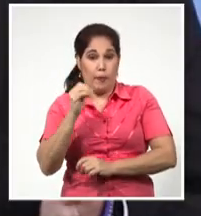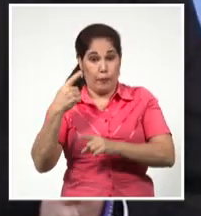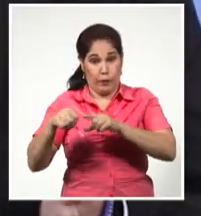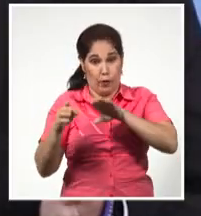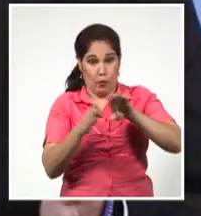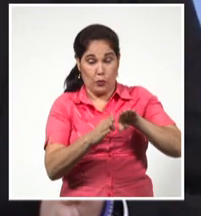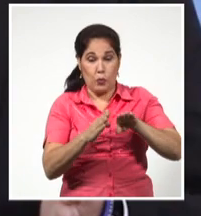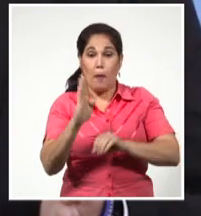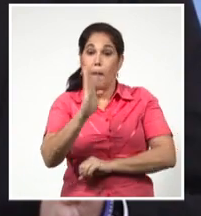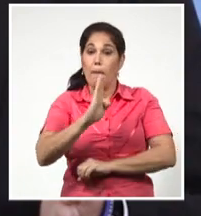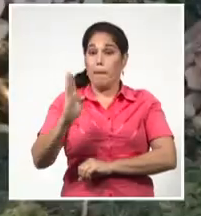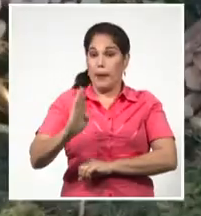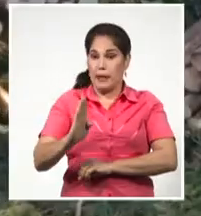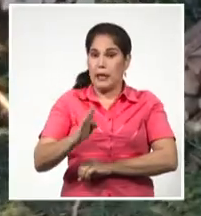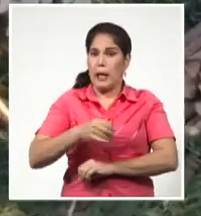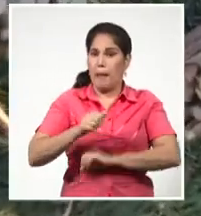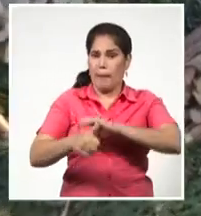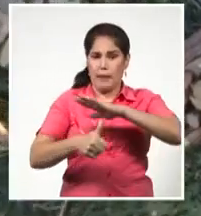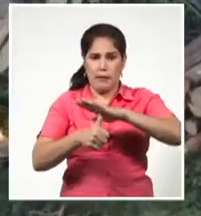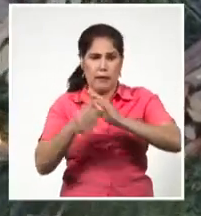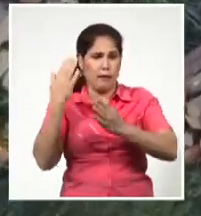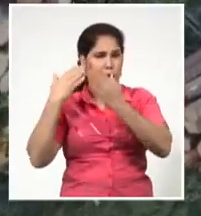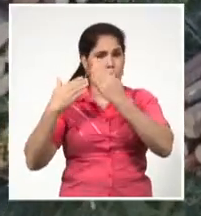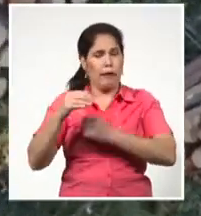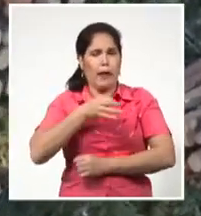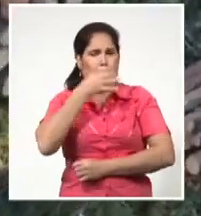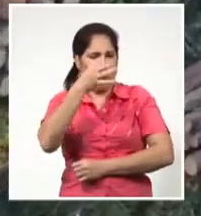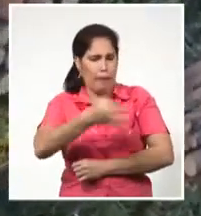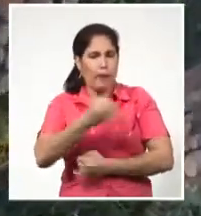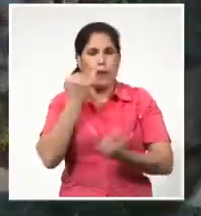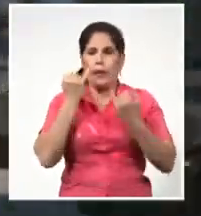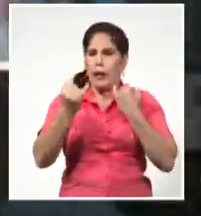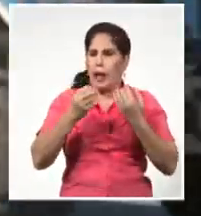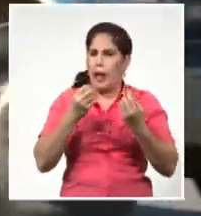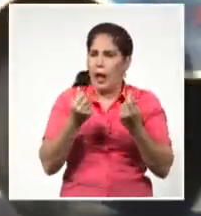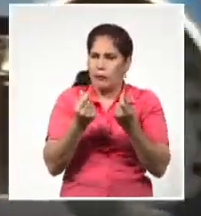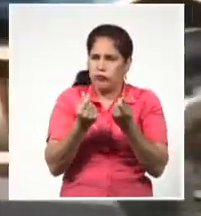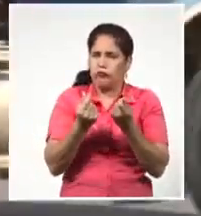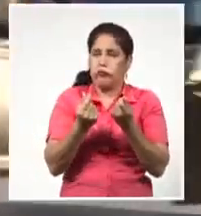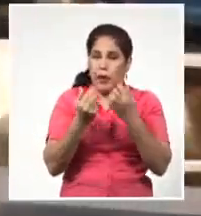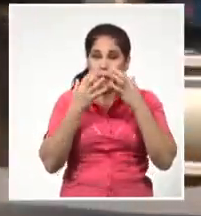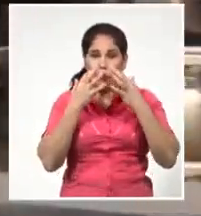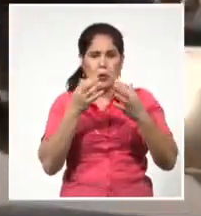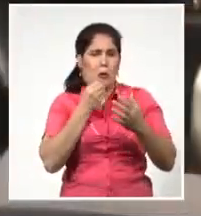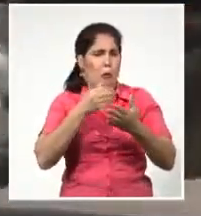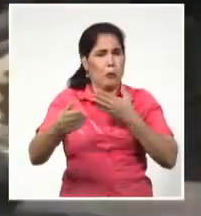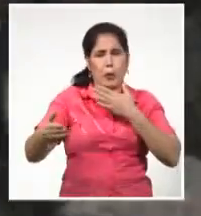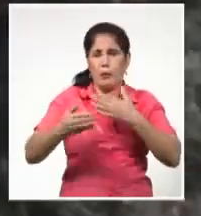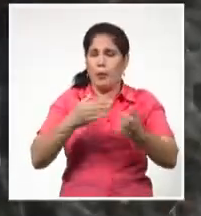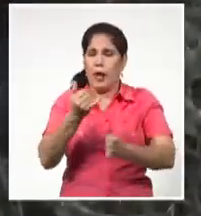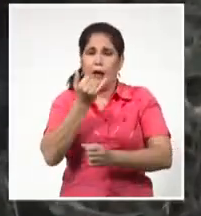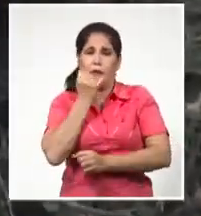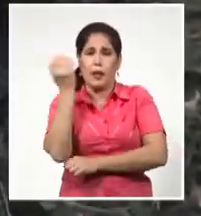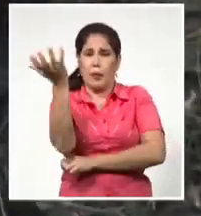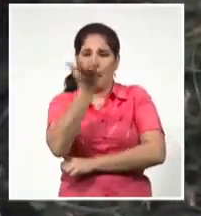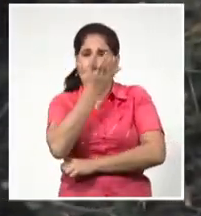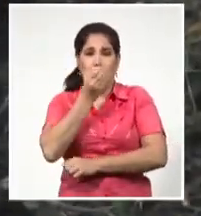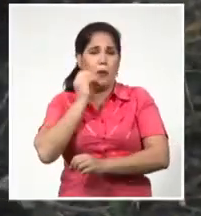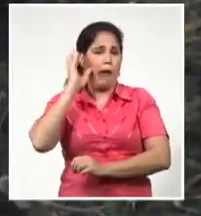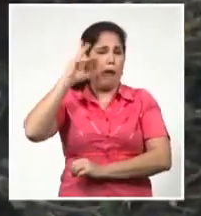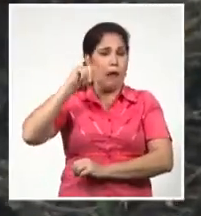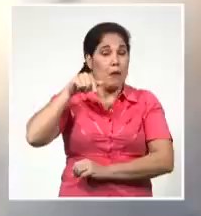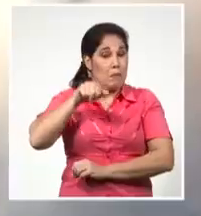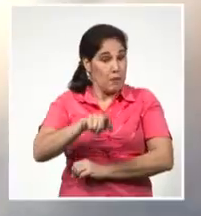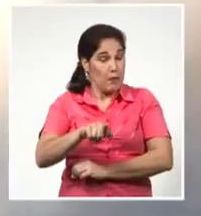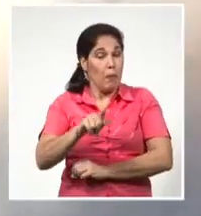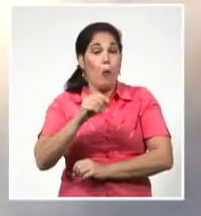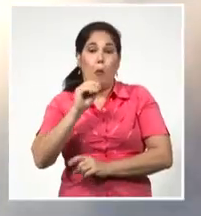Bolsonaro ha manifestado siempre su interés por las actividades económicas sin importar los daños medioambientales, incluso